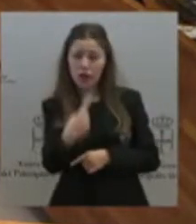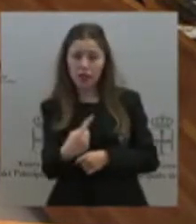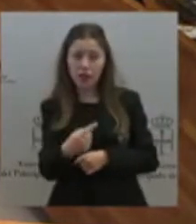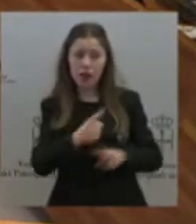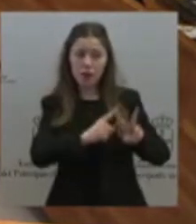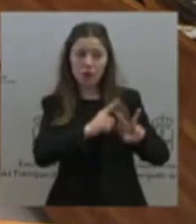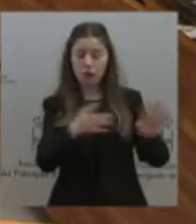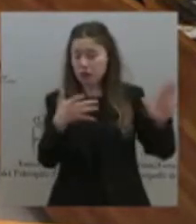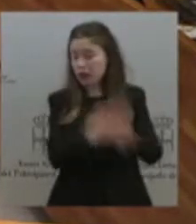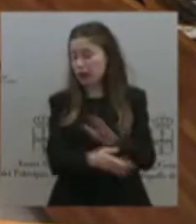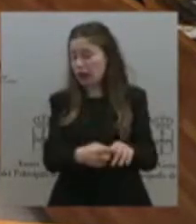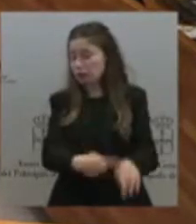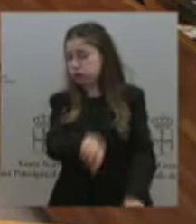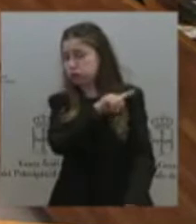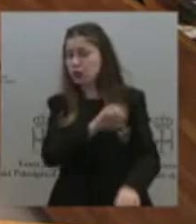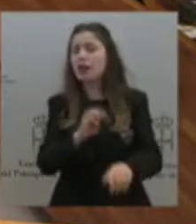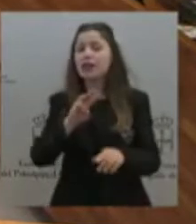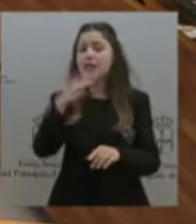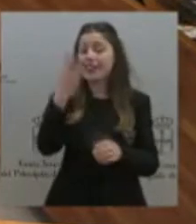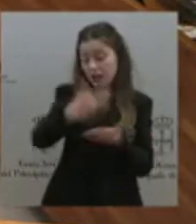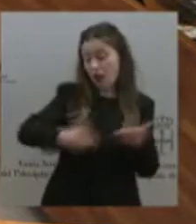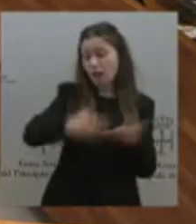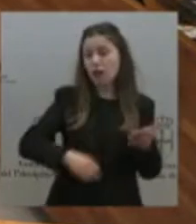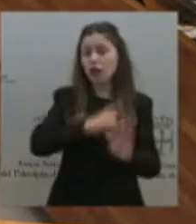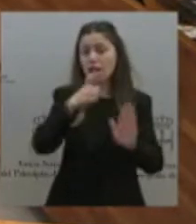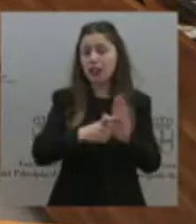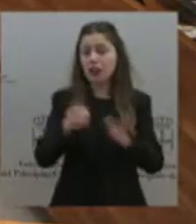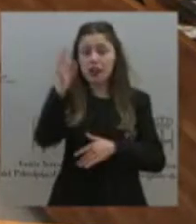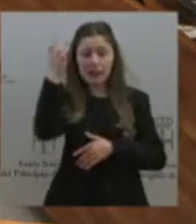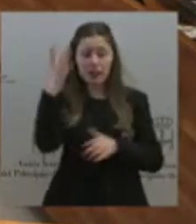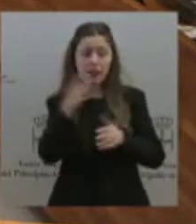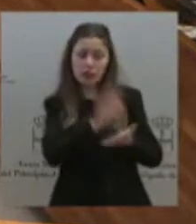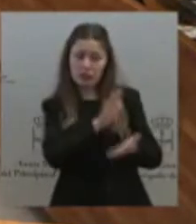enteros de sandeces, así que relaje, no se preocupe, que enseguida me sumo yo a usted.